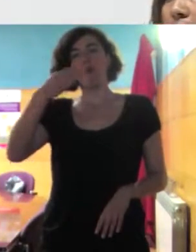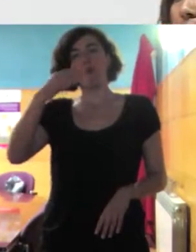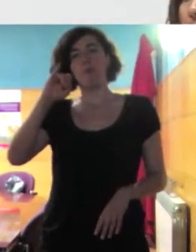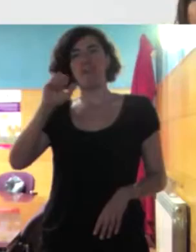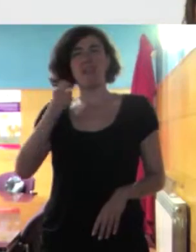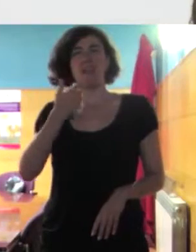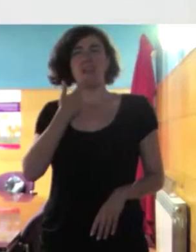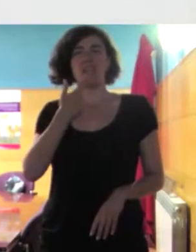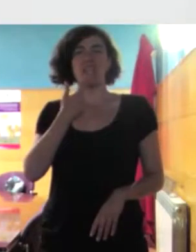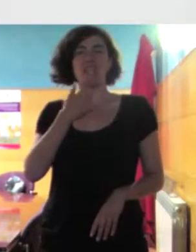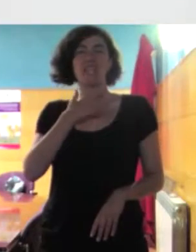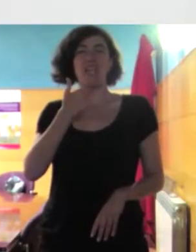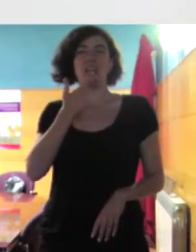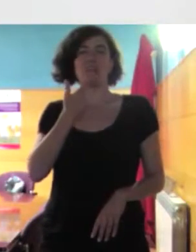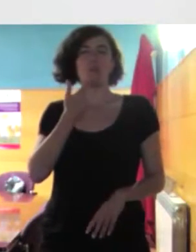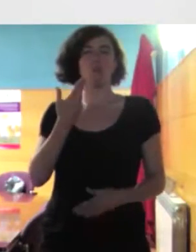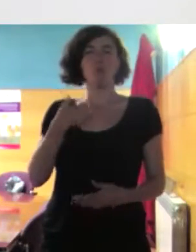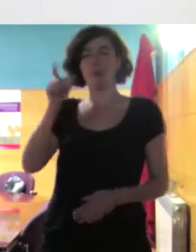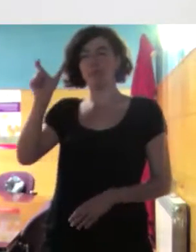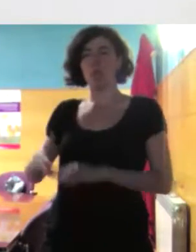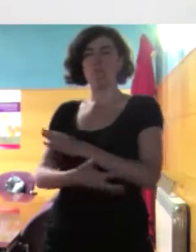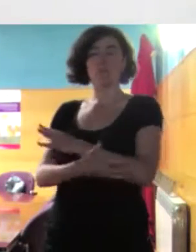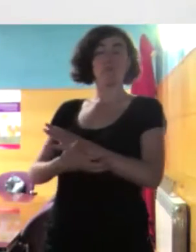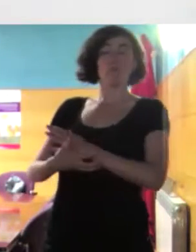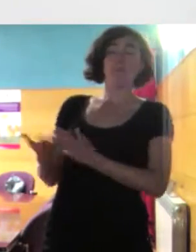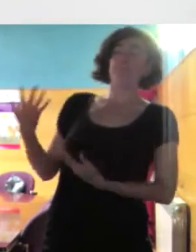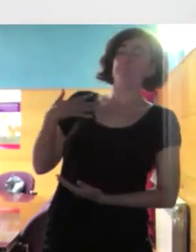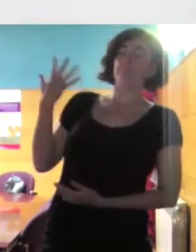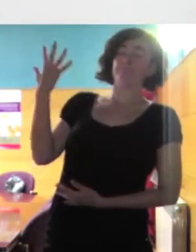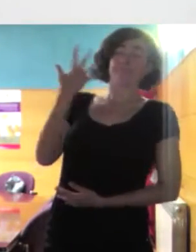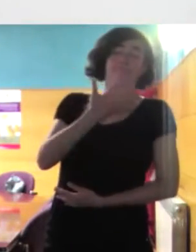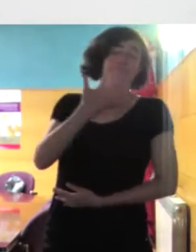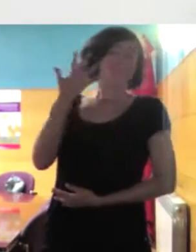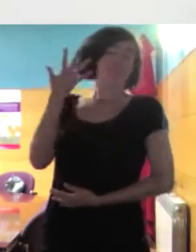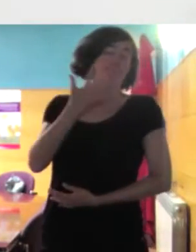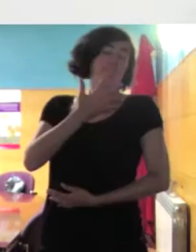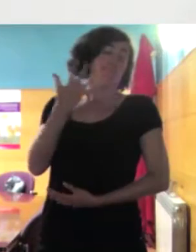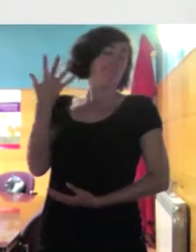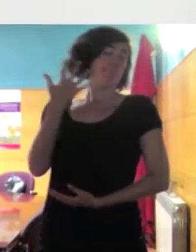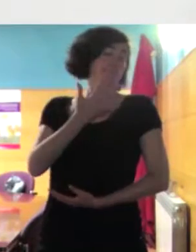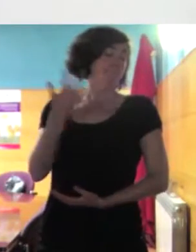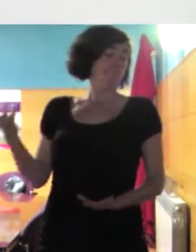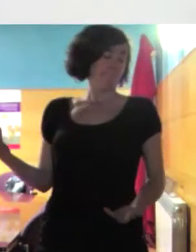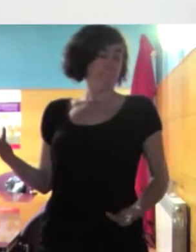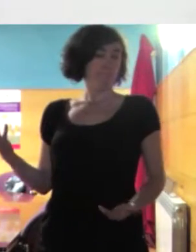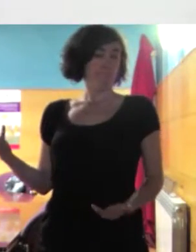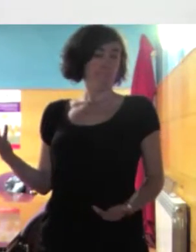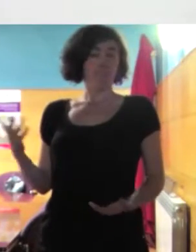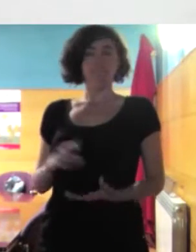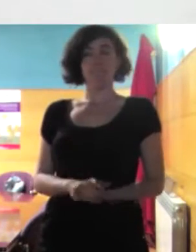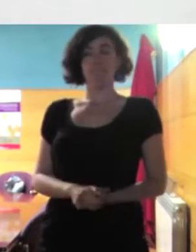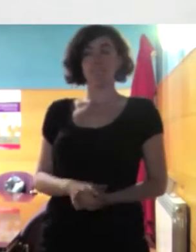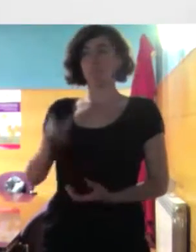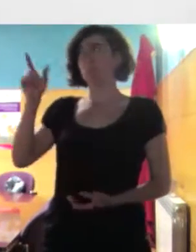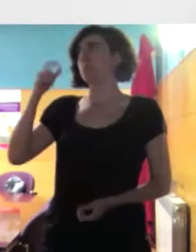desconfianza fobia a quien es pobre de manera que hay personas de